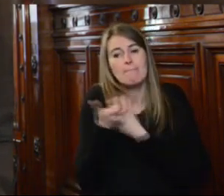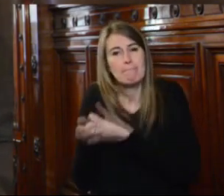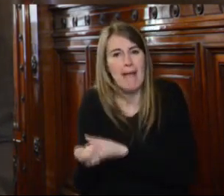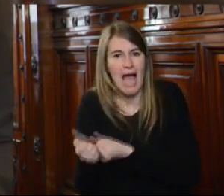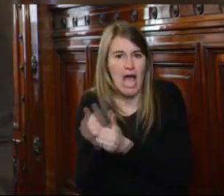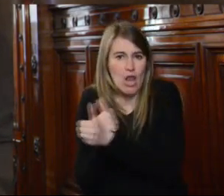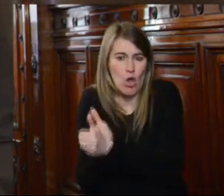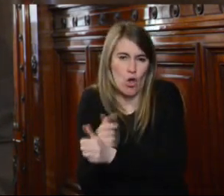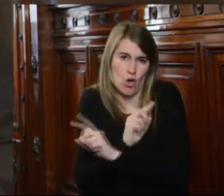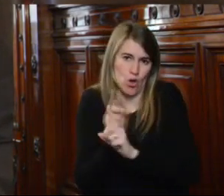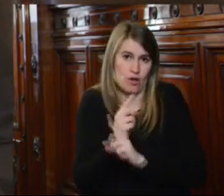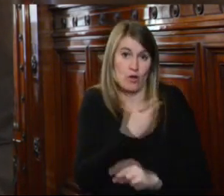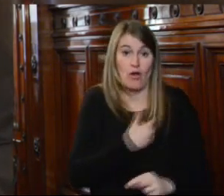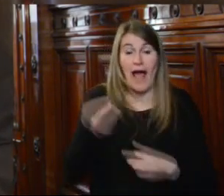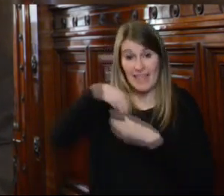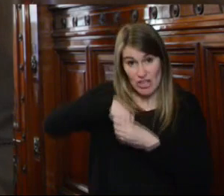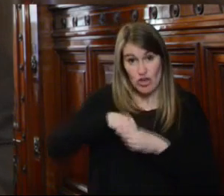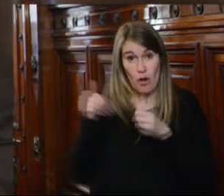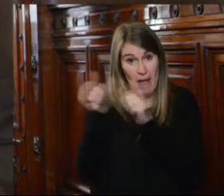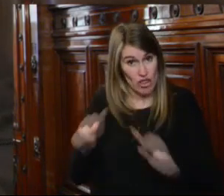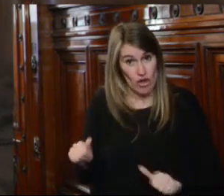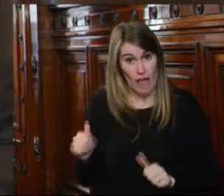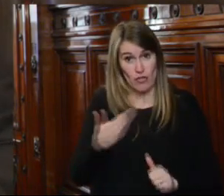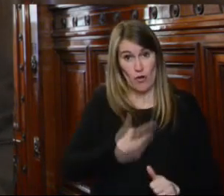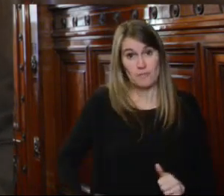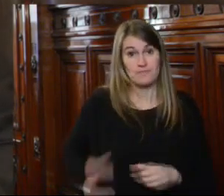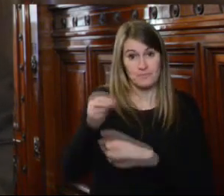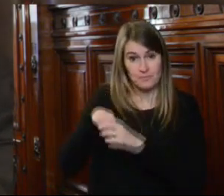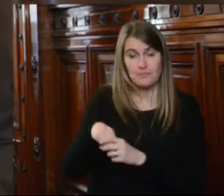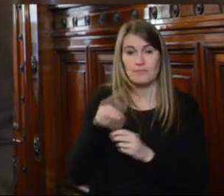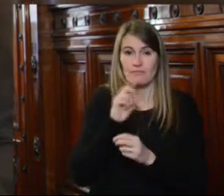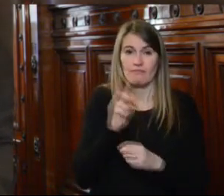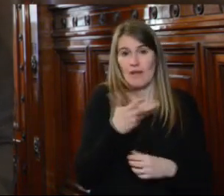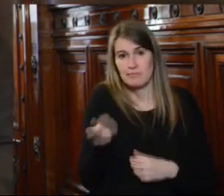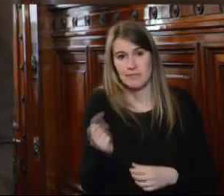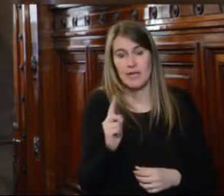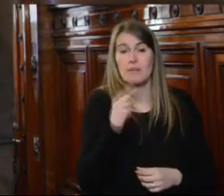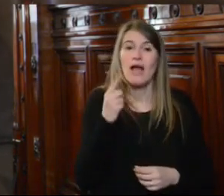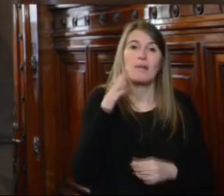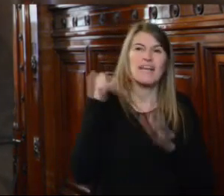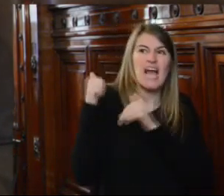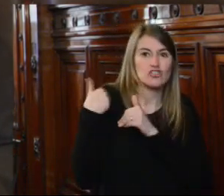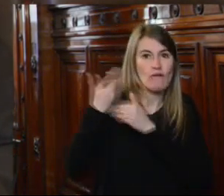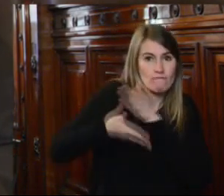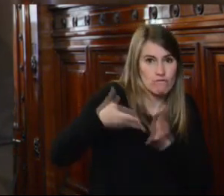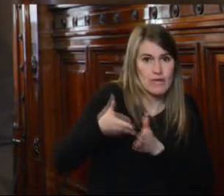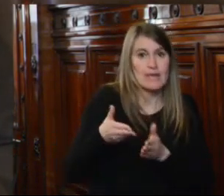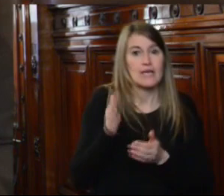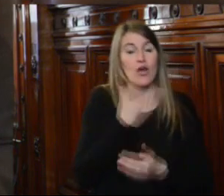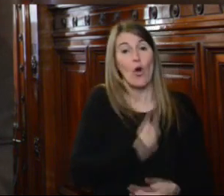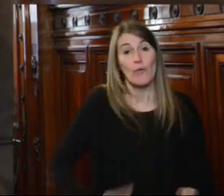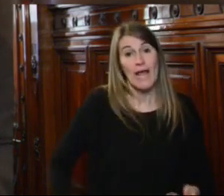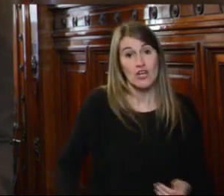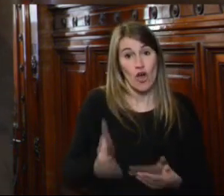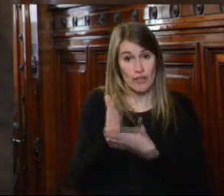promovió el Gobierno Departamental de Maldonado eso determinó que impugnara en vía de apelación el Gobierno Departamental de Maldonado y